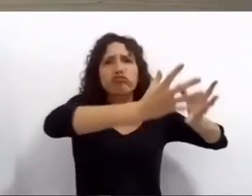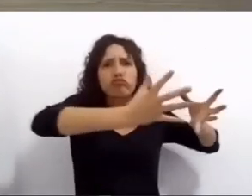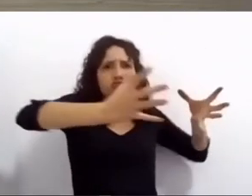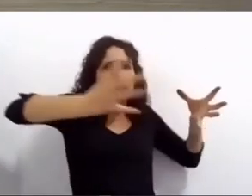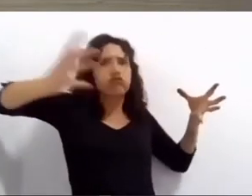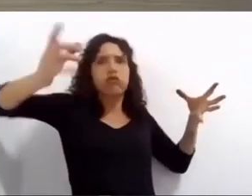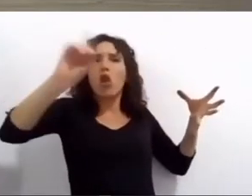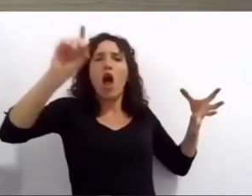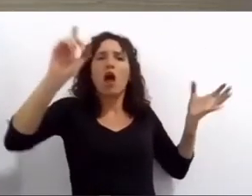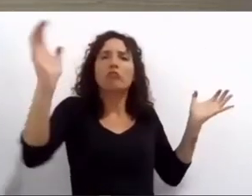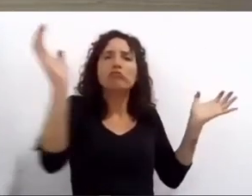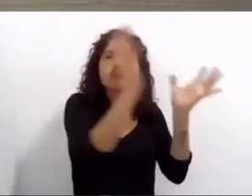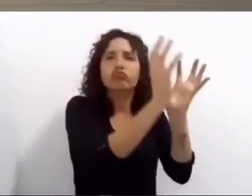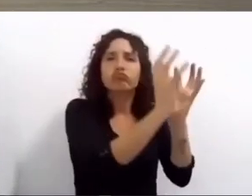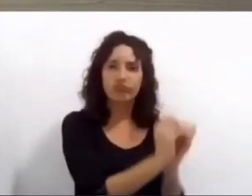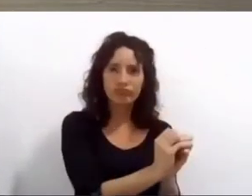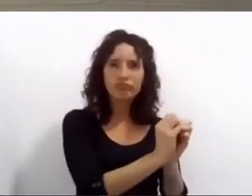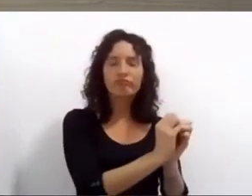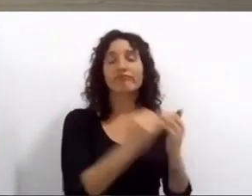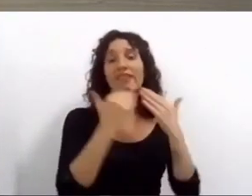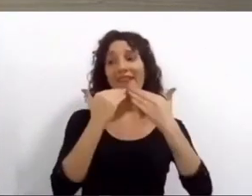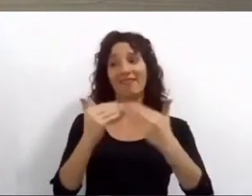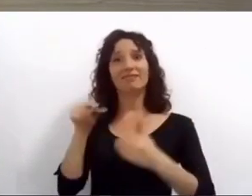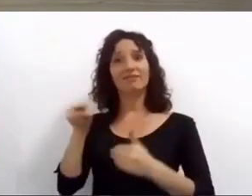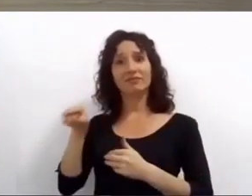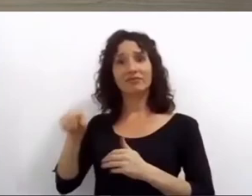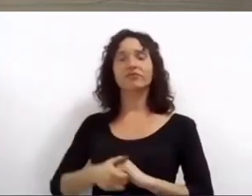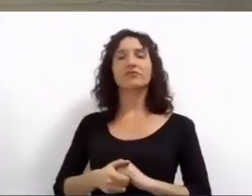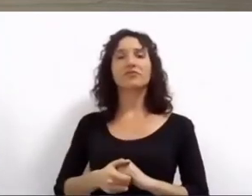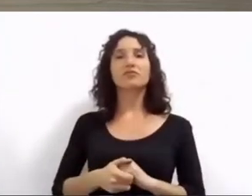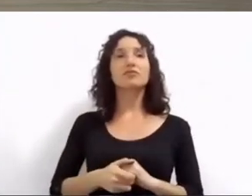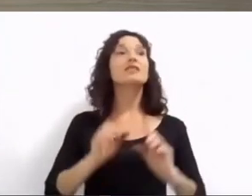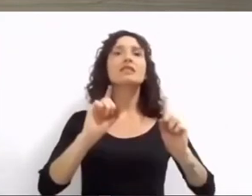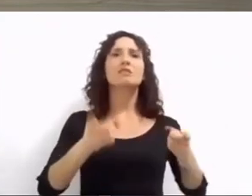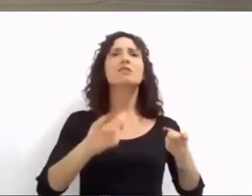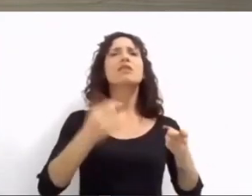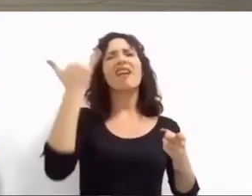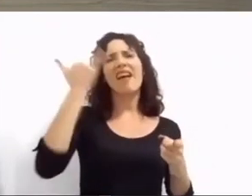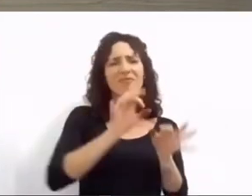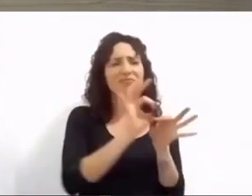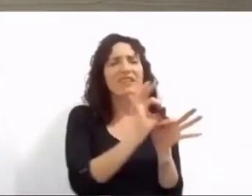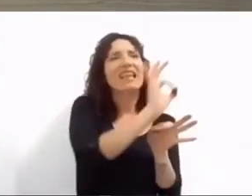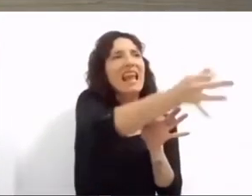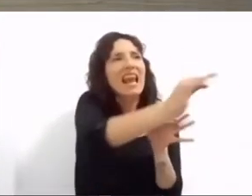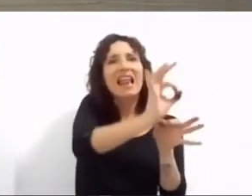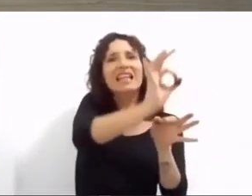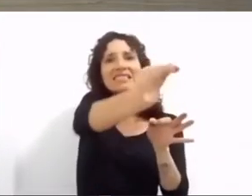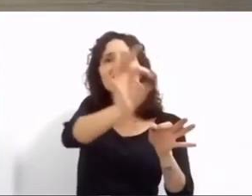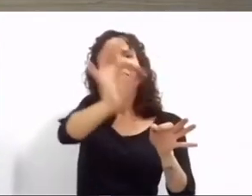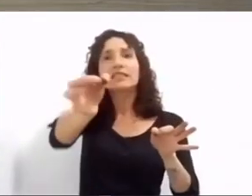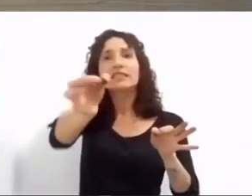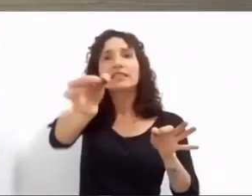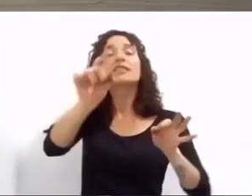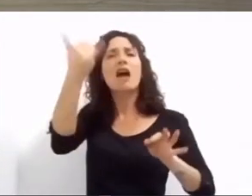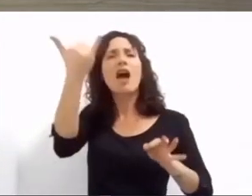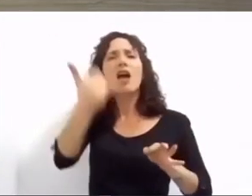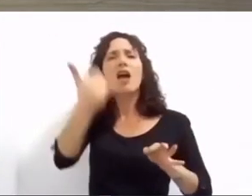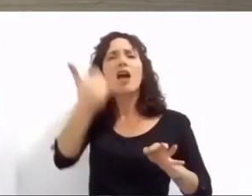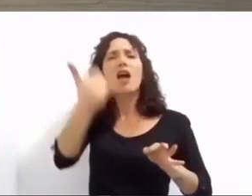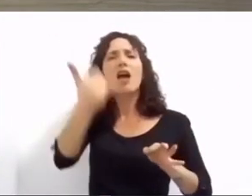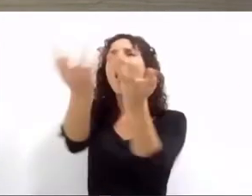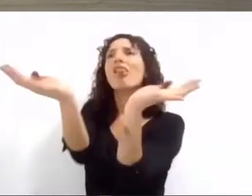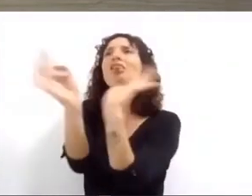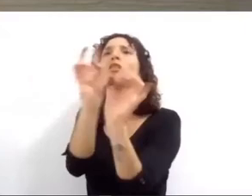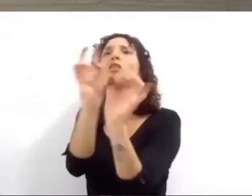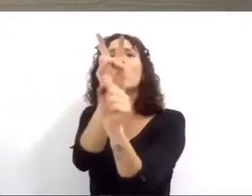un faro de conservación para lo cual cedimos terreno de las islas charihué frente a parques nacionales para que los guardabosques cuiden y patrullen